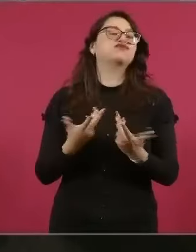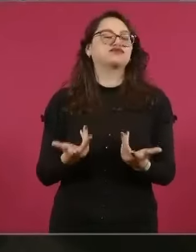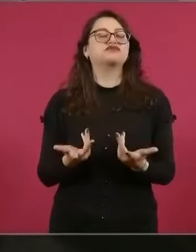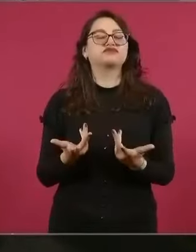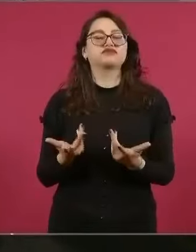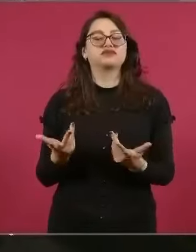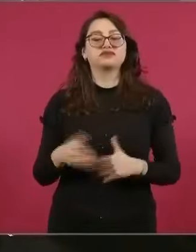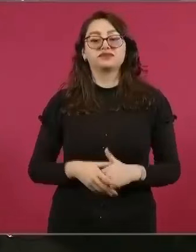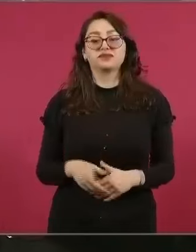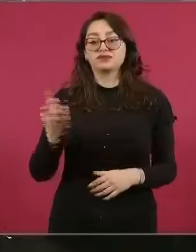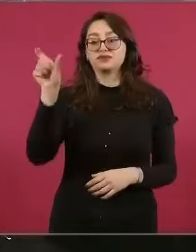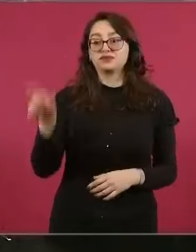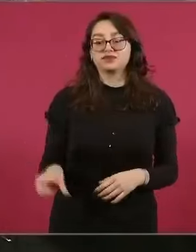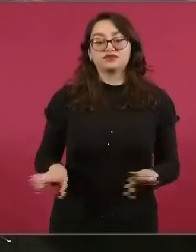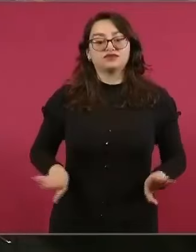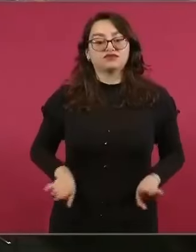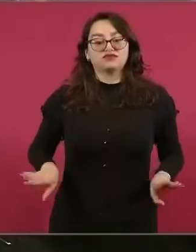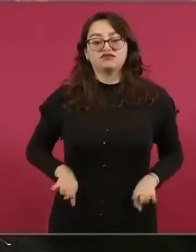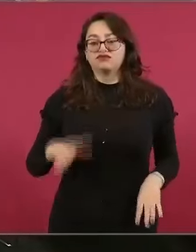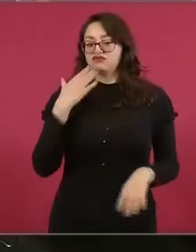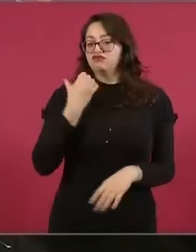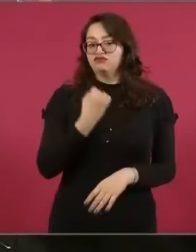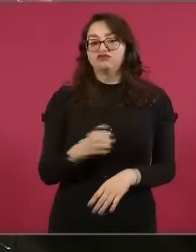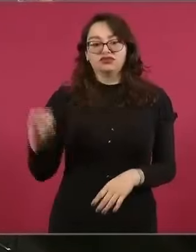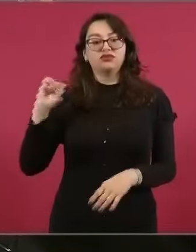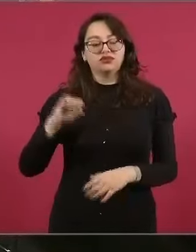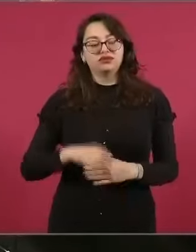muy completo, Randy, Rosarena,